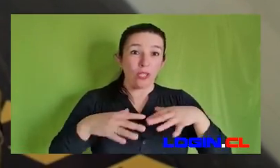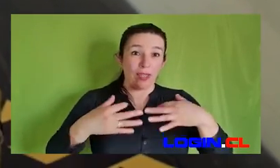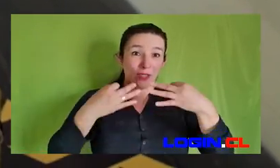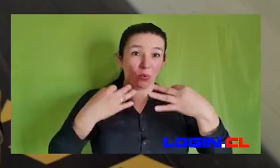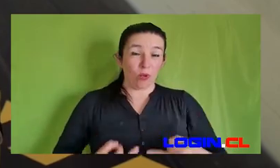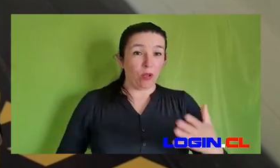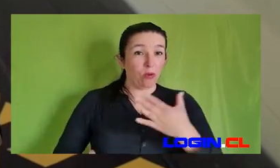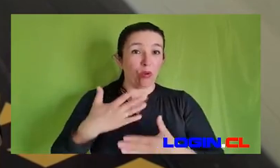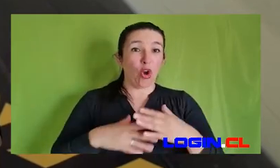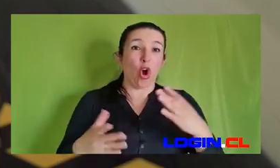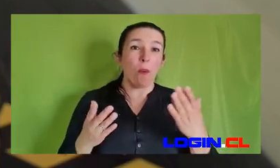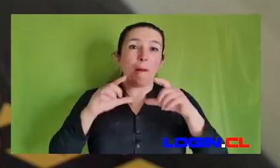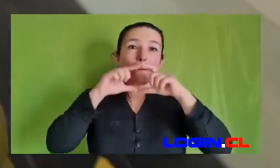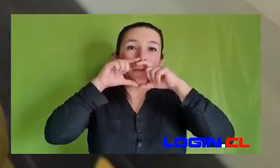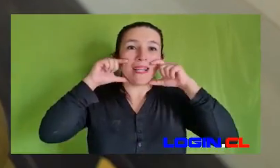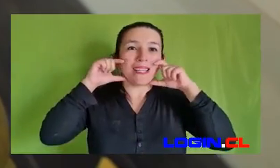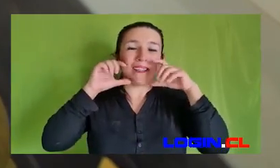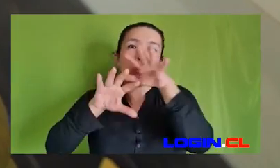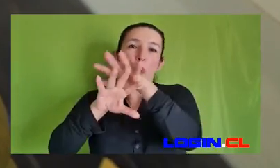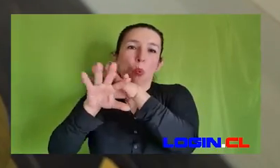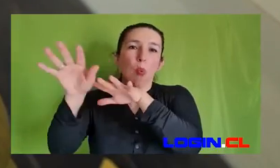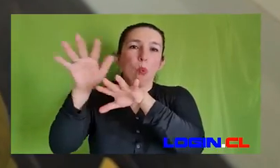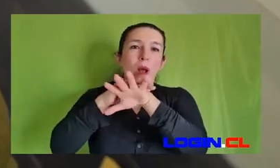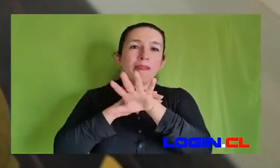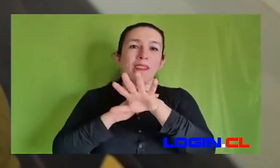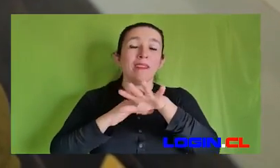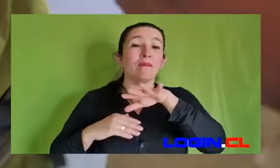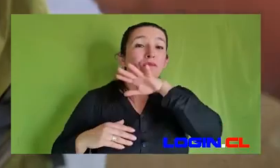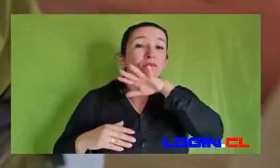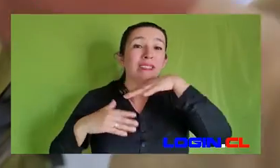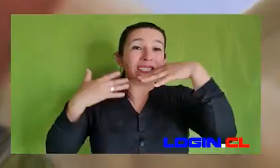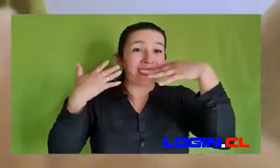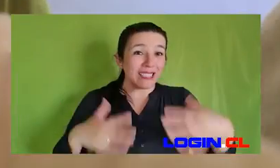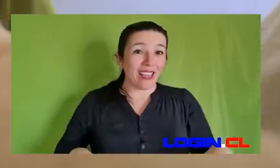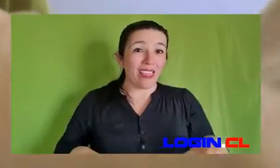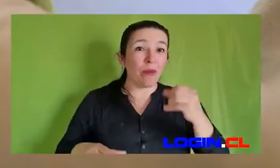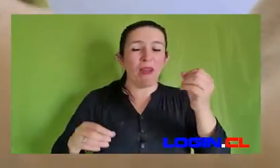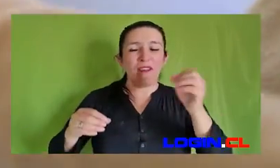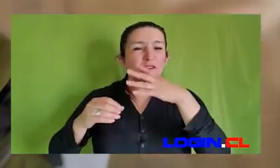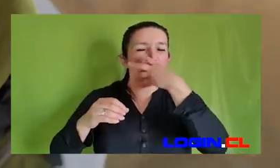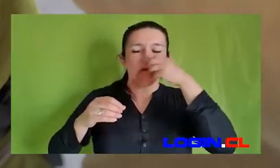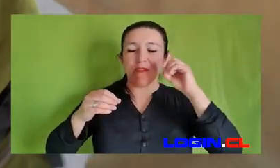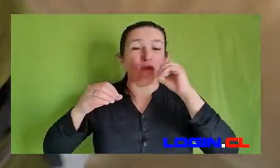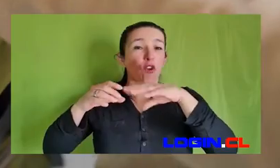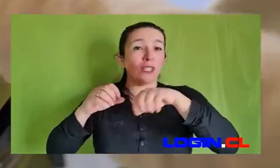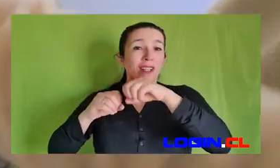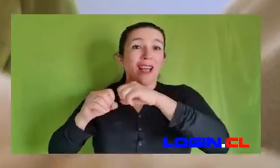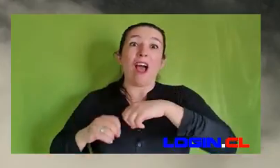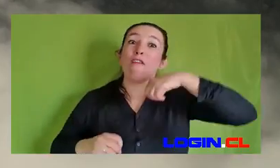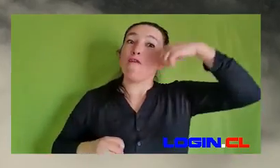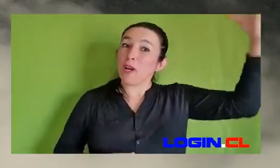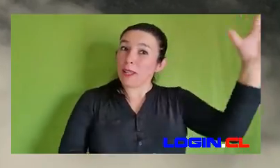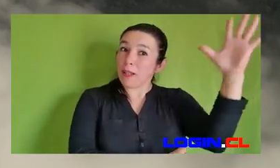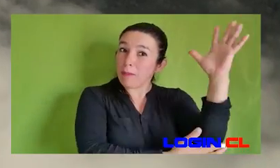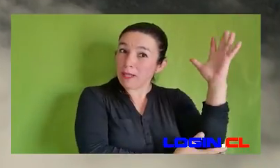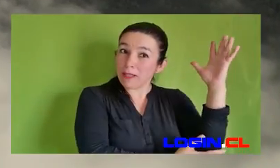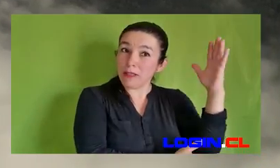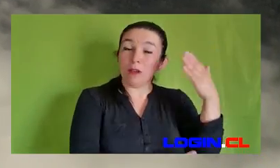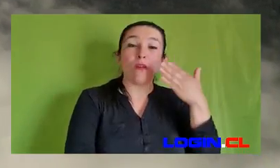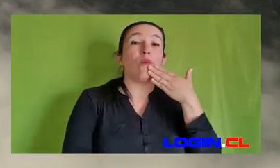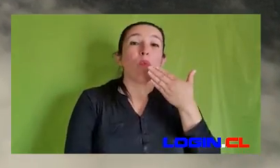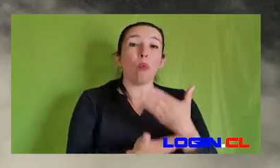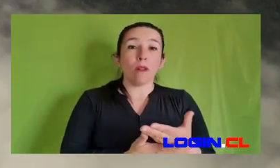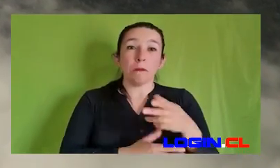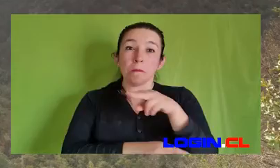elementos de seguridad, tales como mascarillas y guantes, debe ponerlos en una bolsa y desecharlos fuera del parque. Al momento de